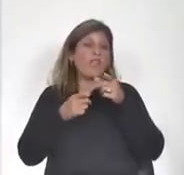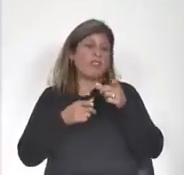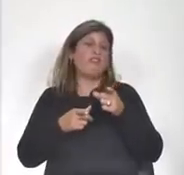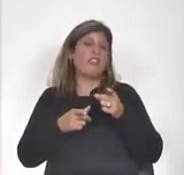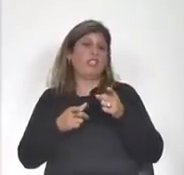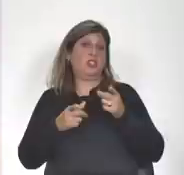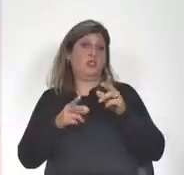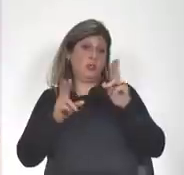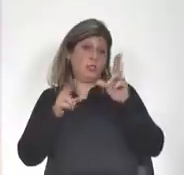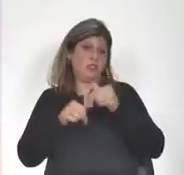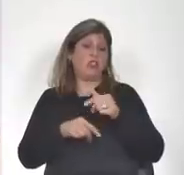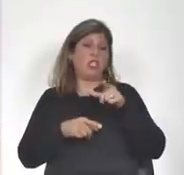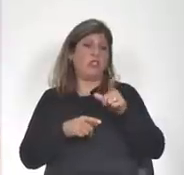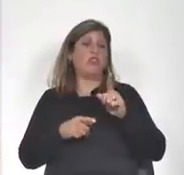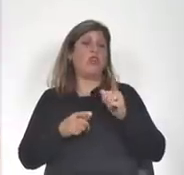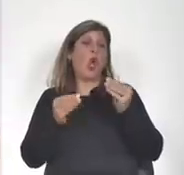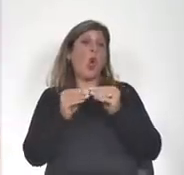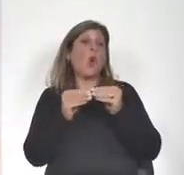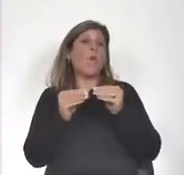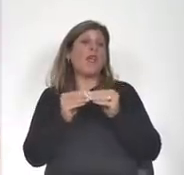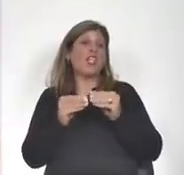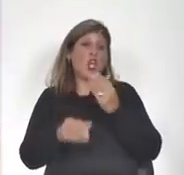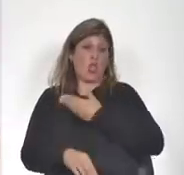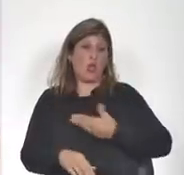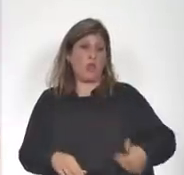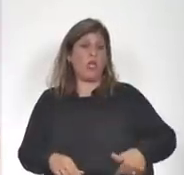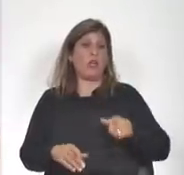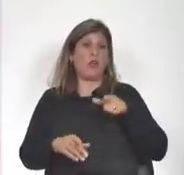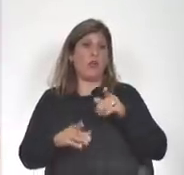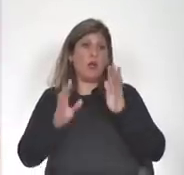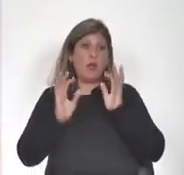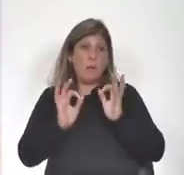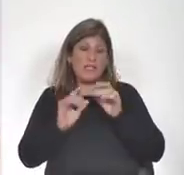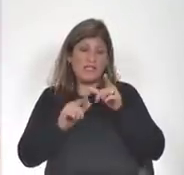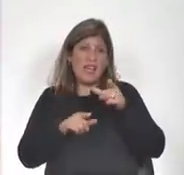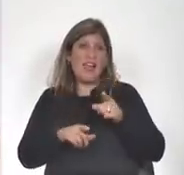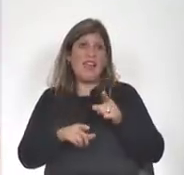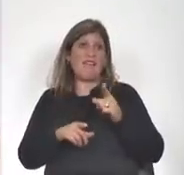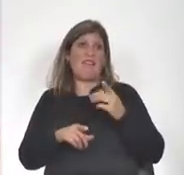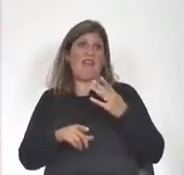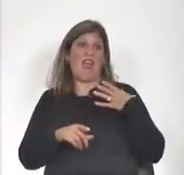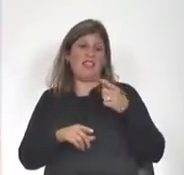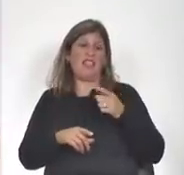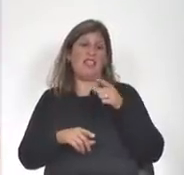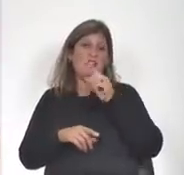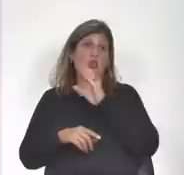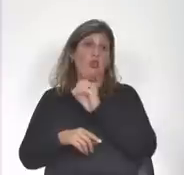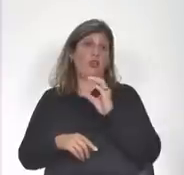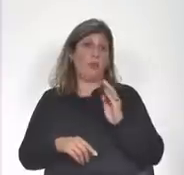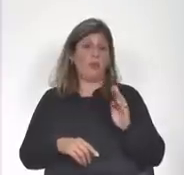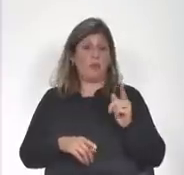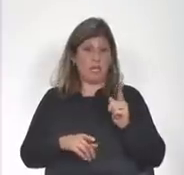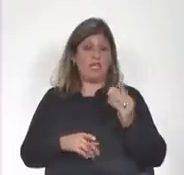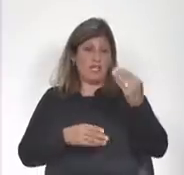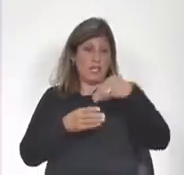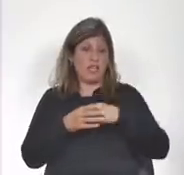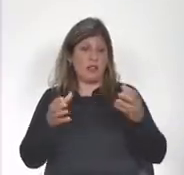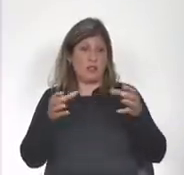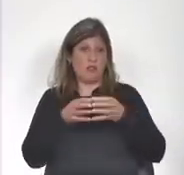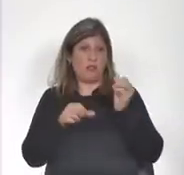suyo de gobierno en particular al director de OPP que integra el equipo económico que la ministra también integra